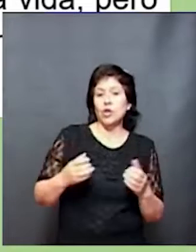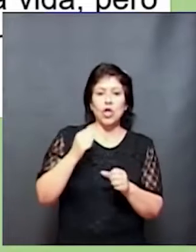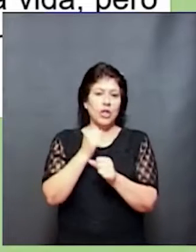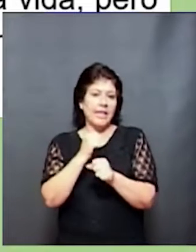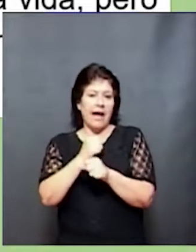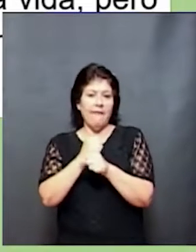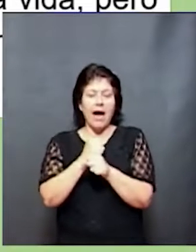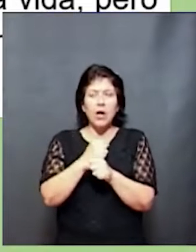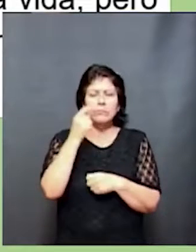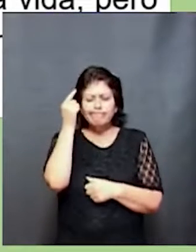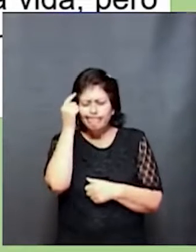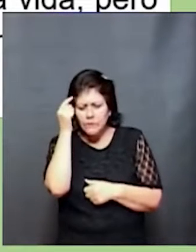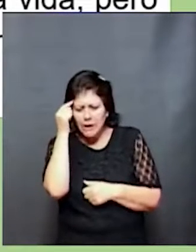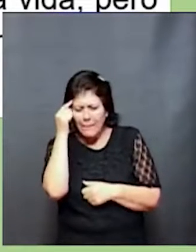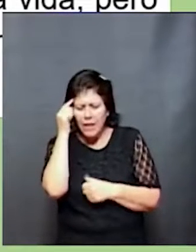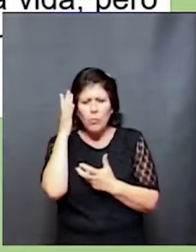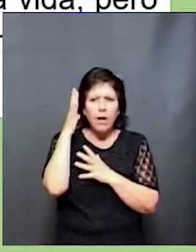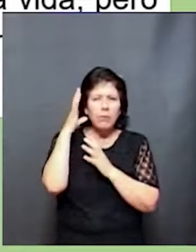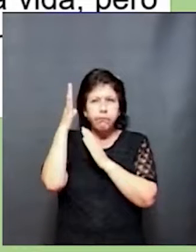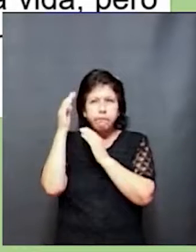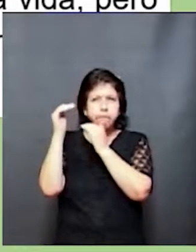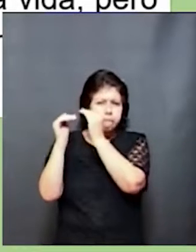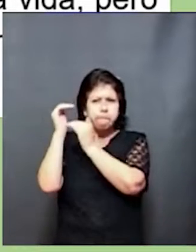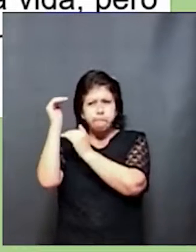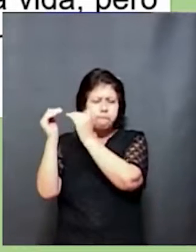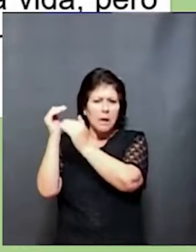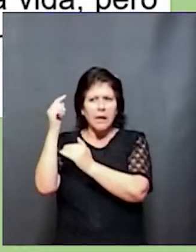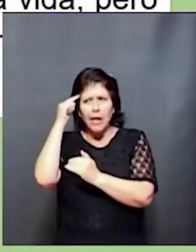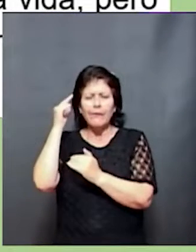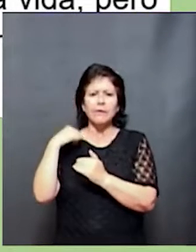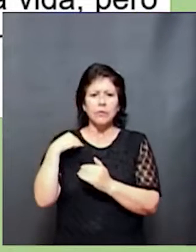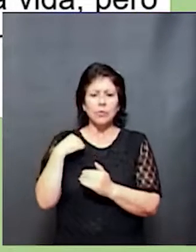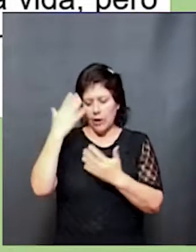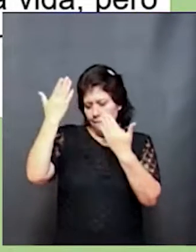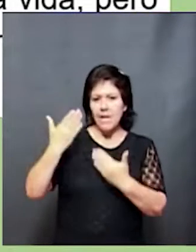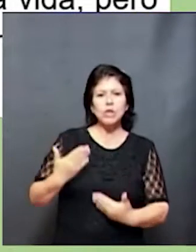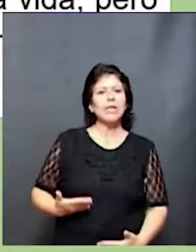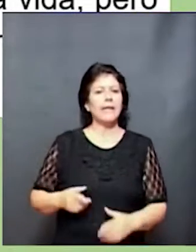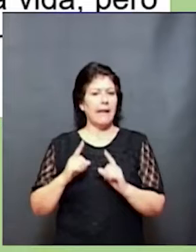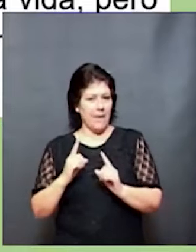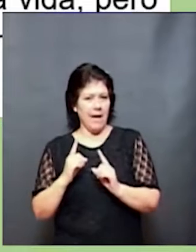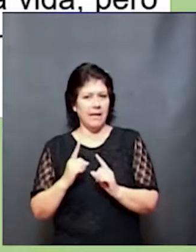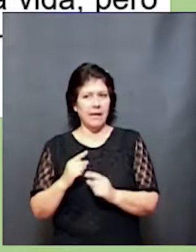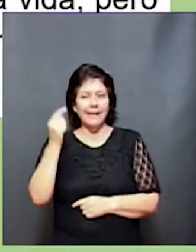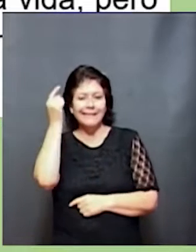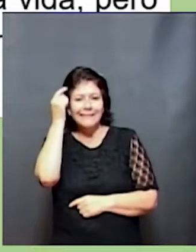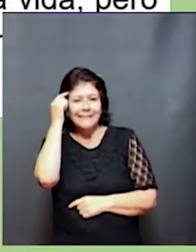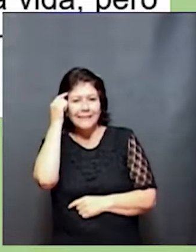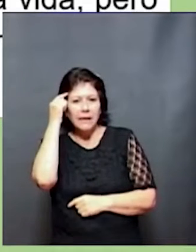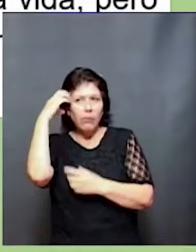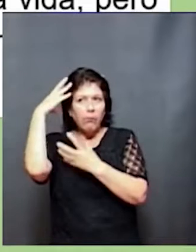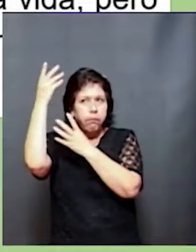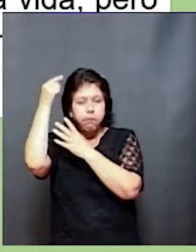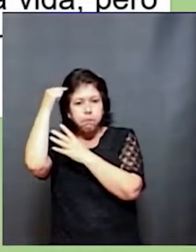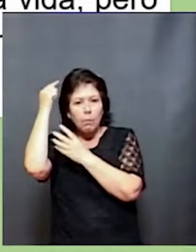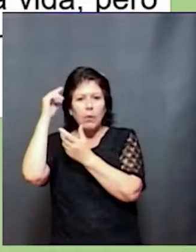van madurando a través de cómo se va también desarrollando nuestra personalidad. El cerebro es como